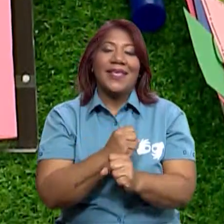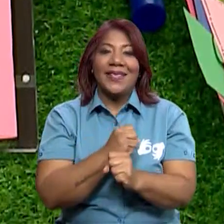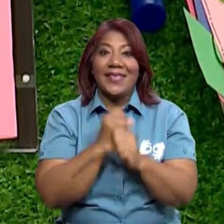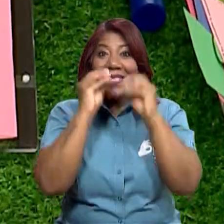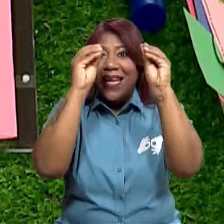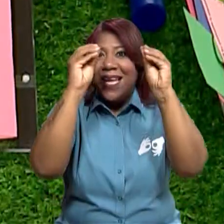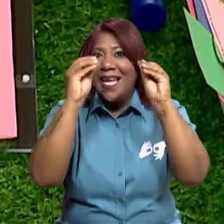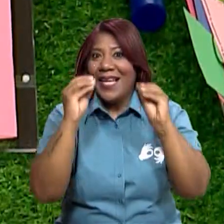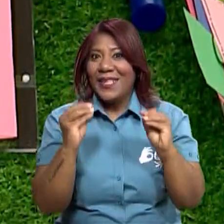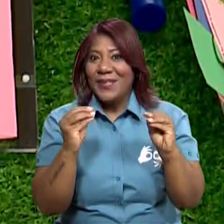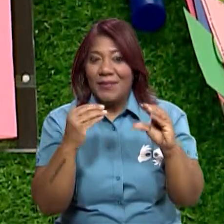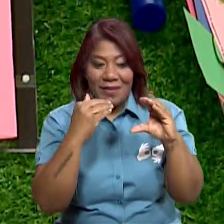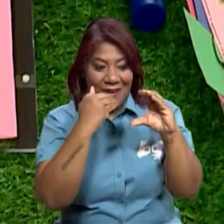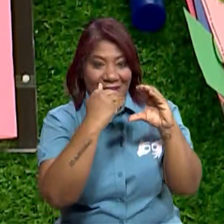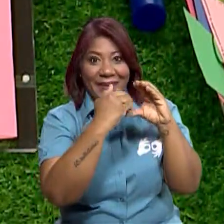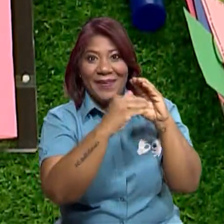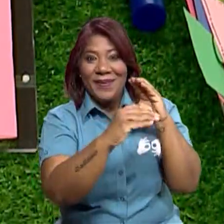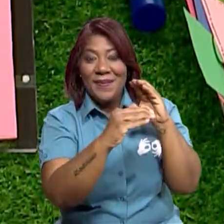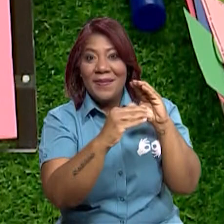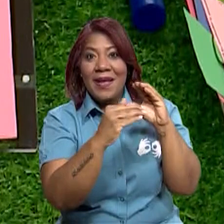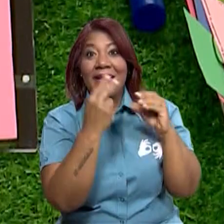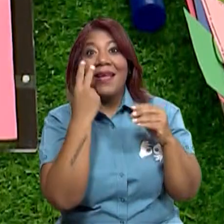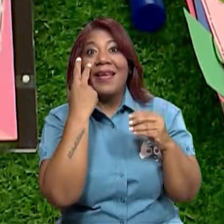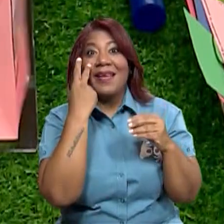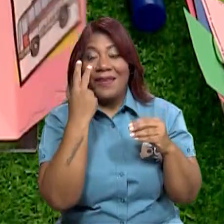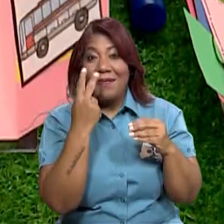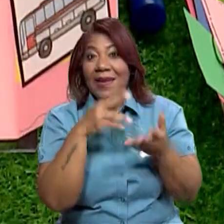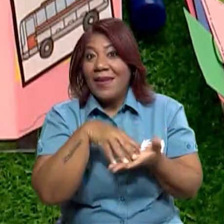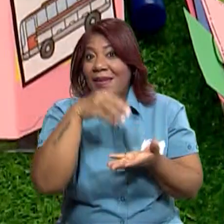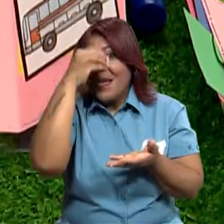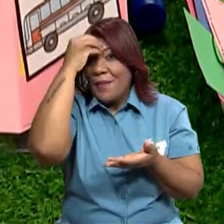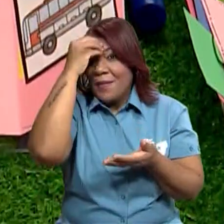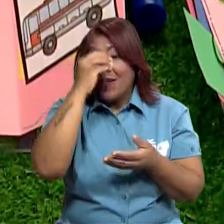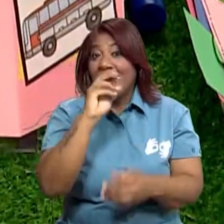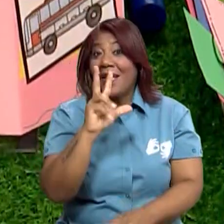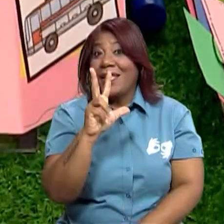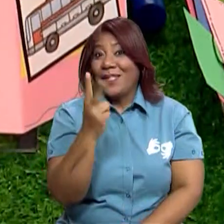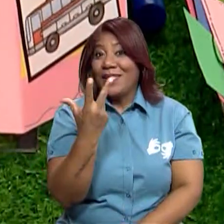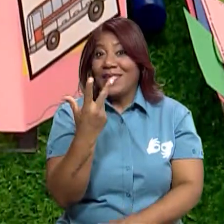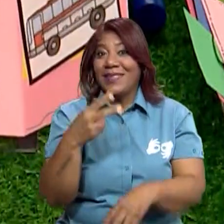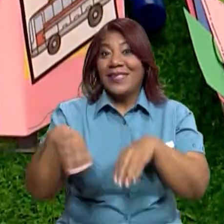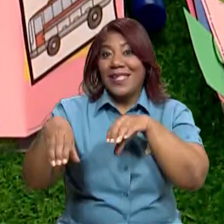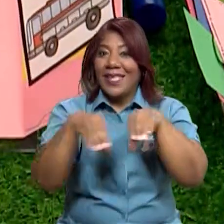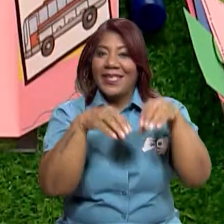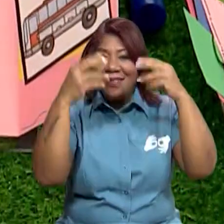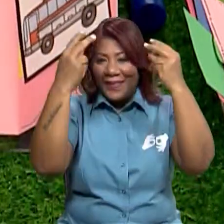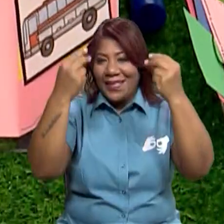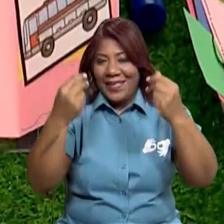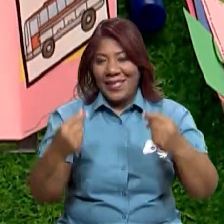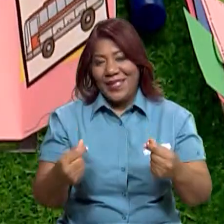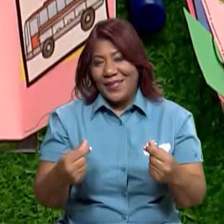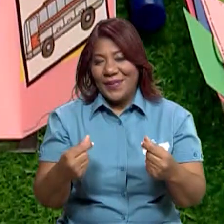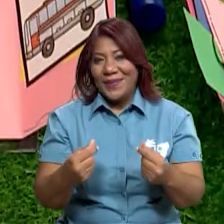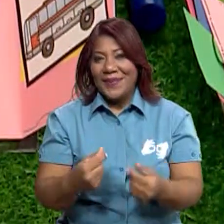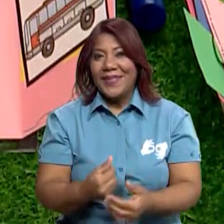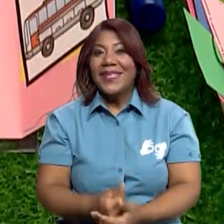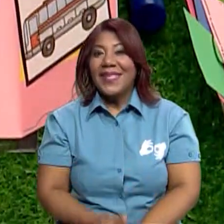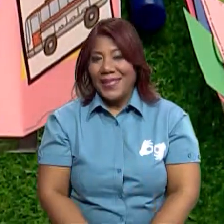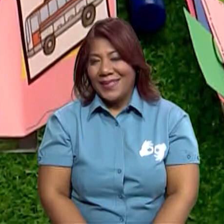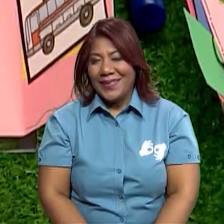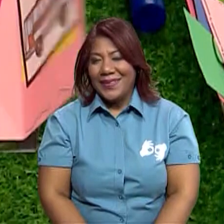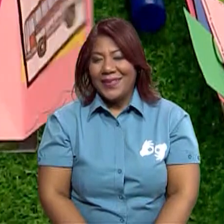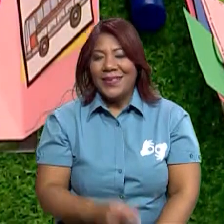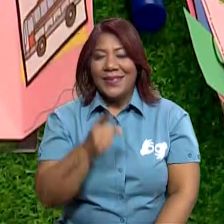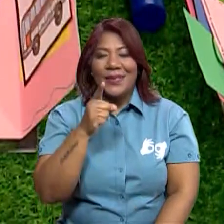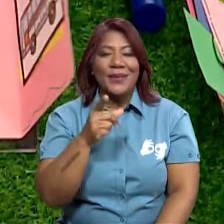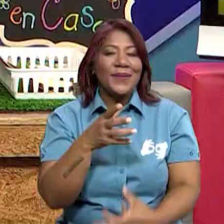maestra y repasar y reforzar los tres sectores que tenemos, ¿verdad? Así que te